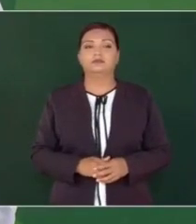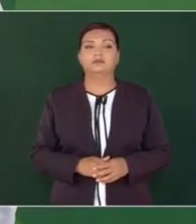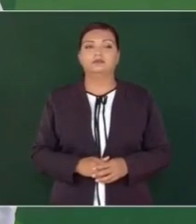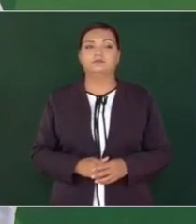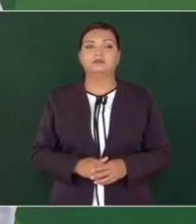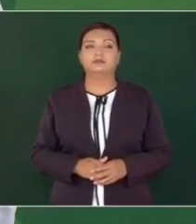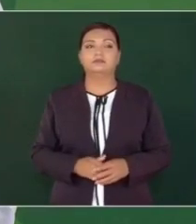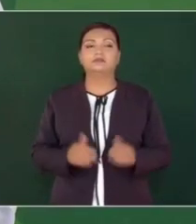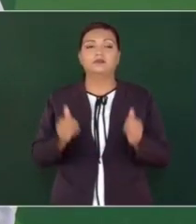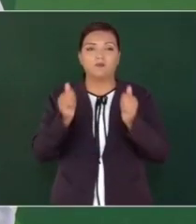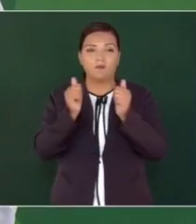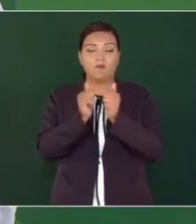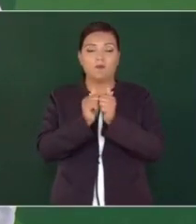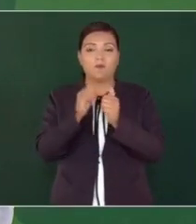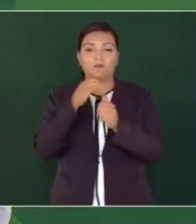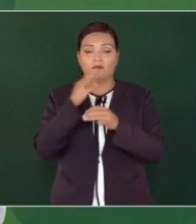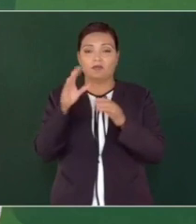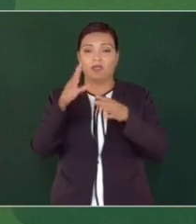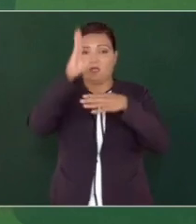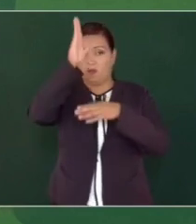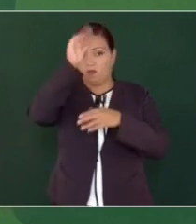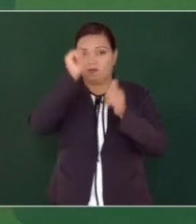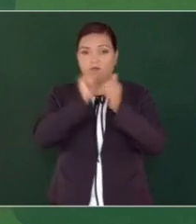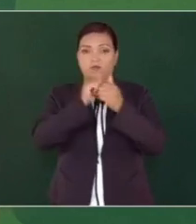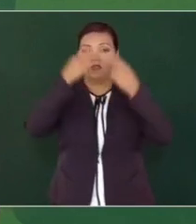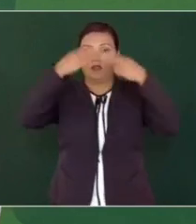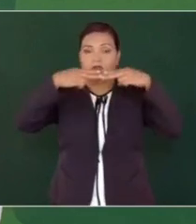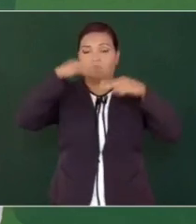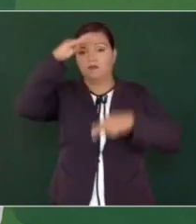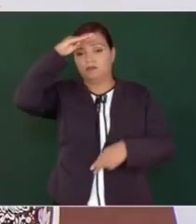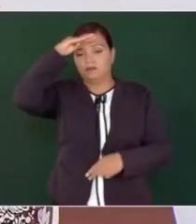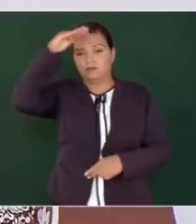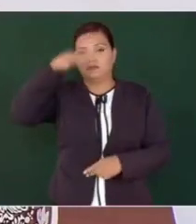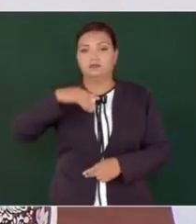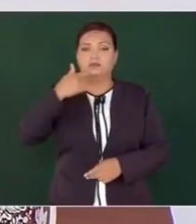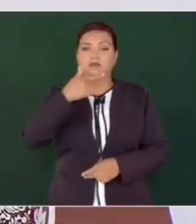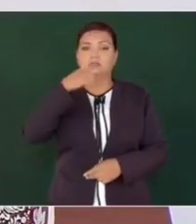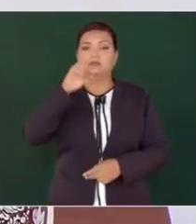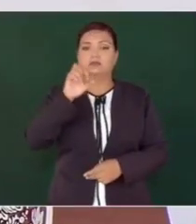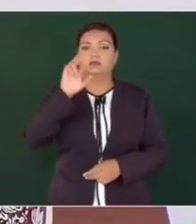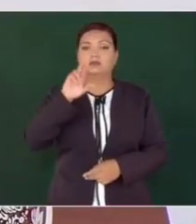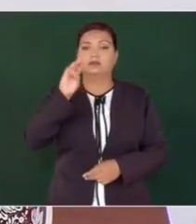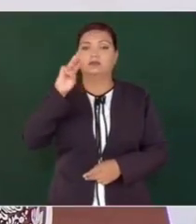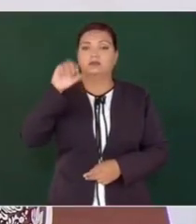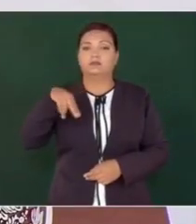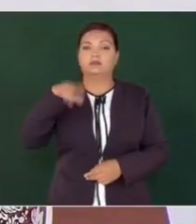la empresa del señor Germán Larrea?